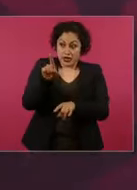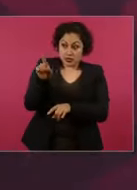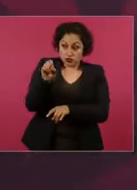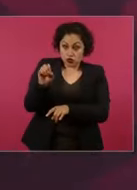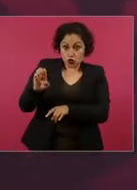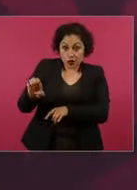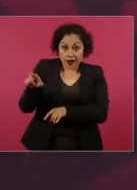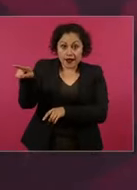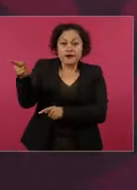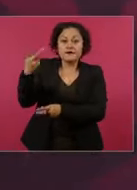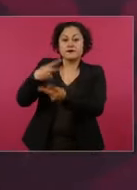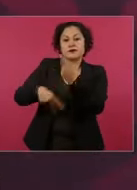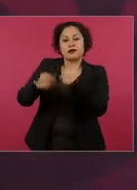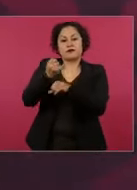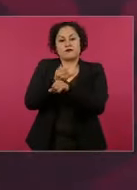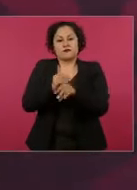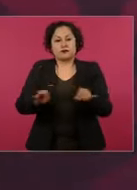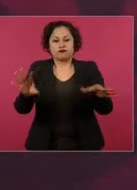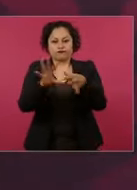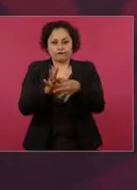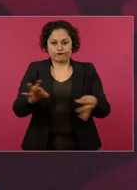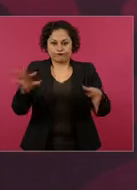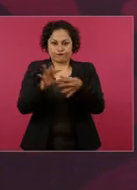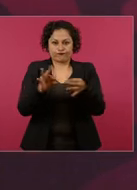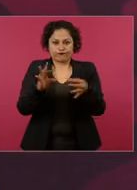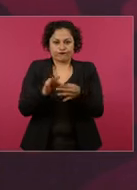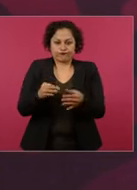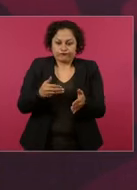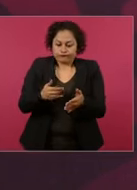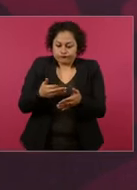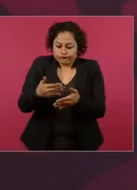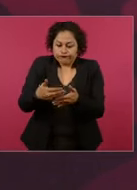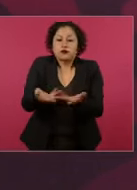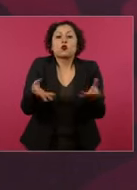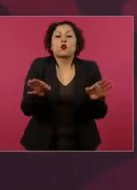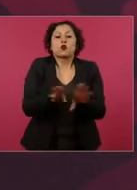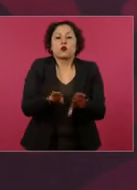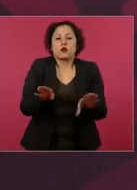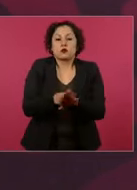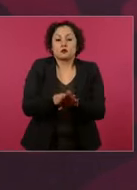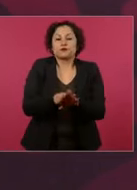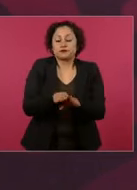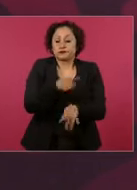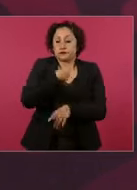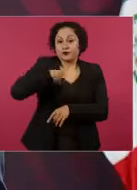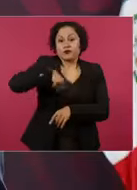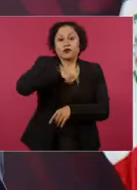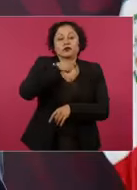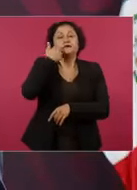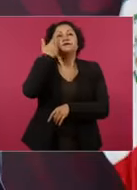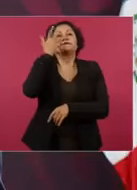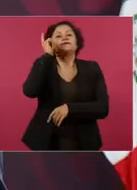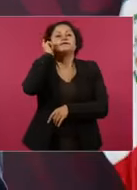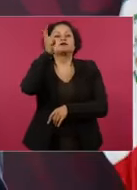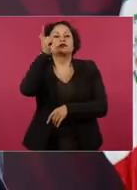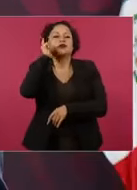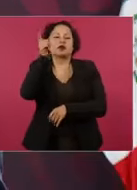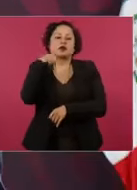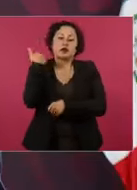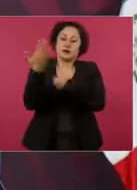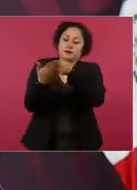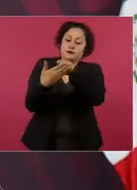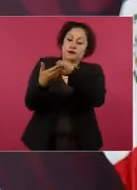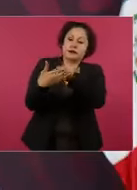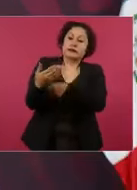sobre cómo vamos y queremos que en septiembre podamos izar banderas